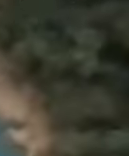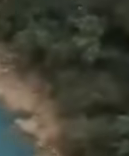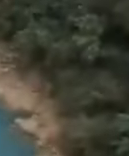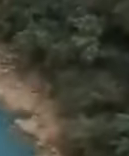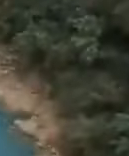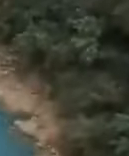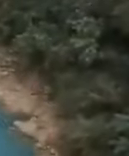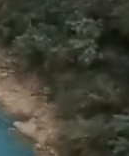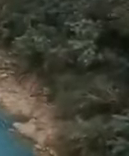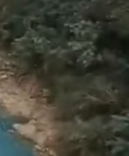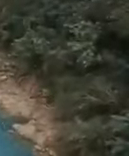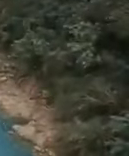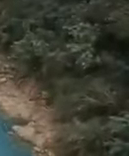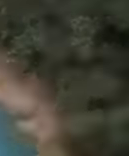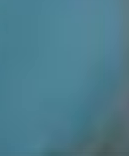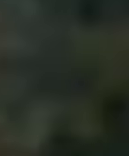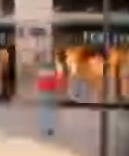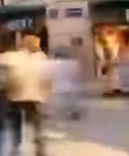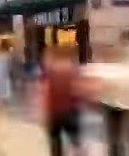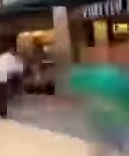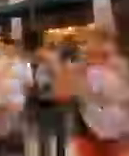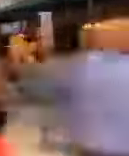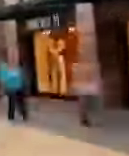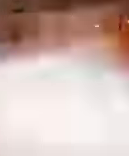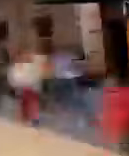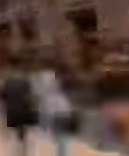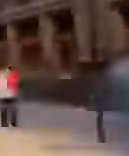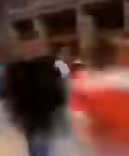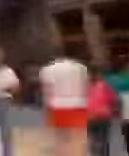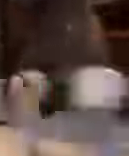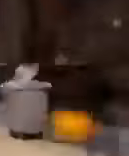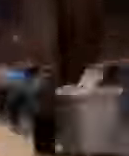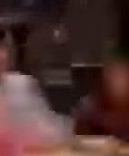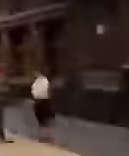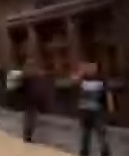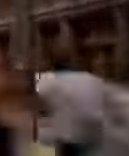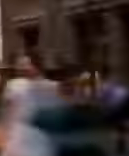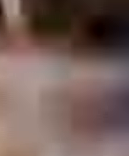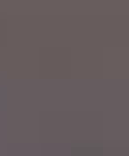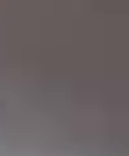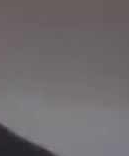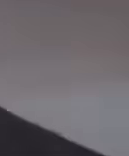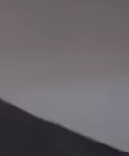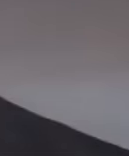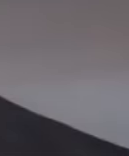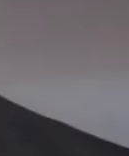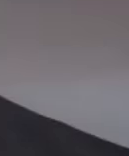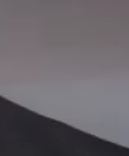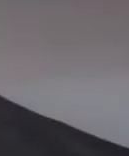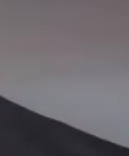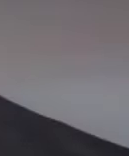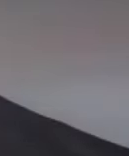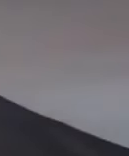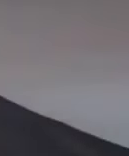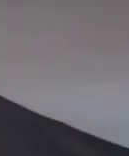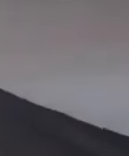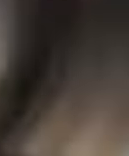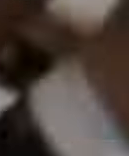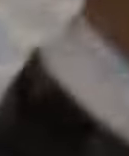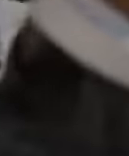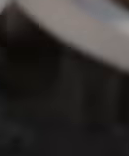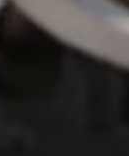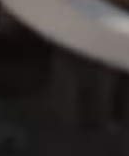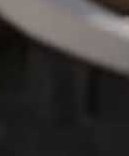Como los ríos, somos una corriente que nada ni nadie puede detener. Y como los volcanes, tenemos